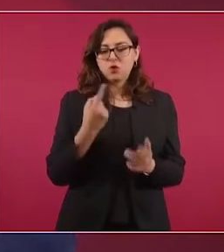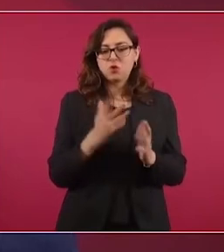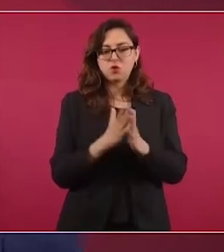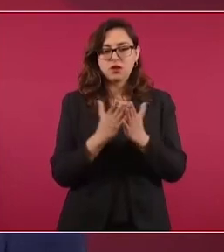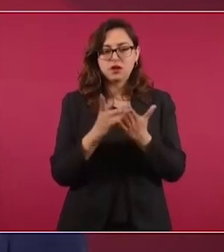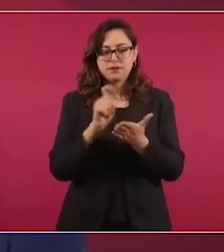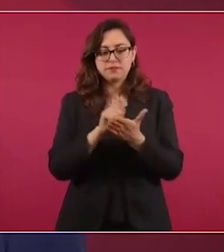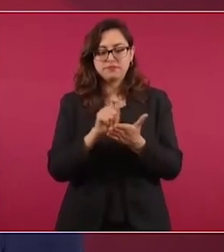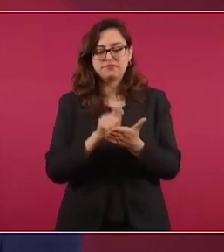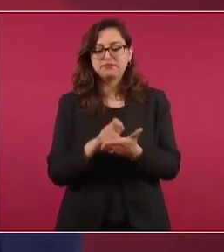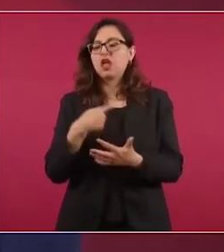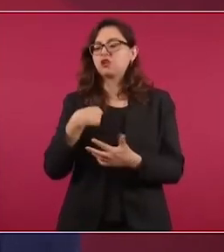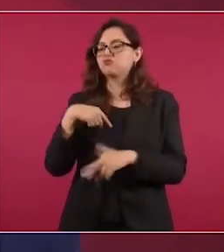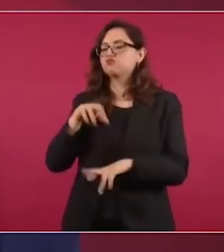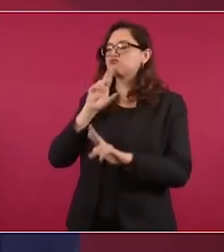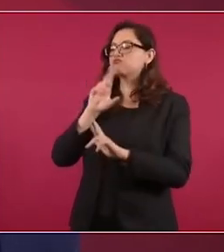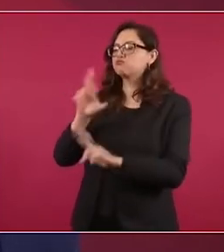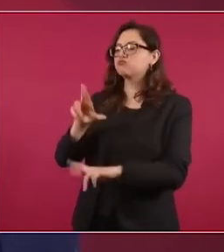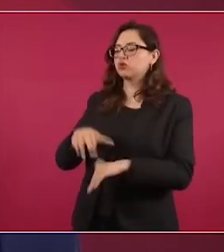Dice, yo te contesto.